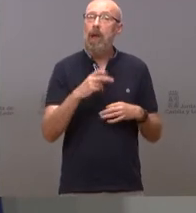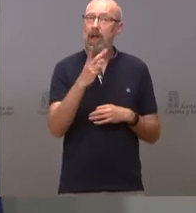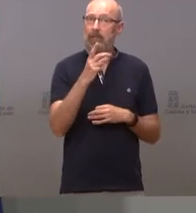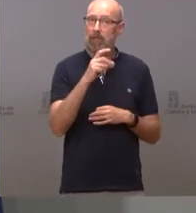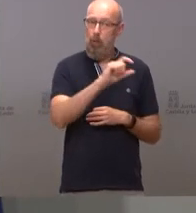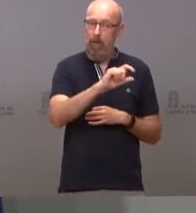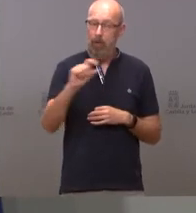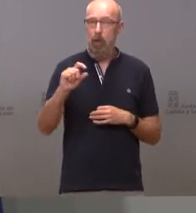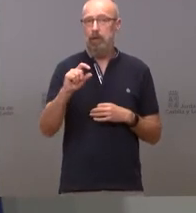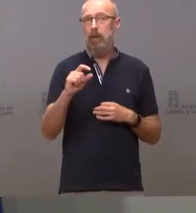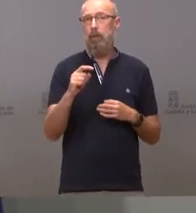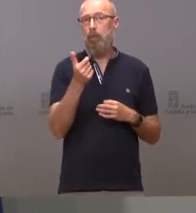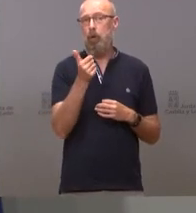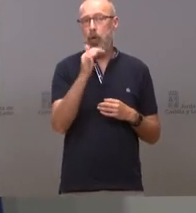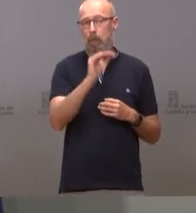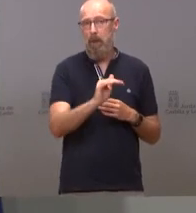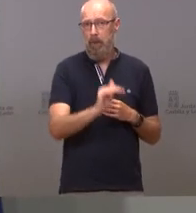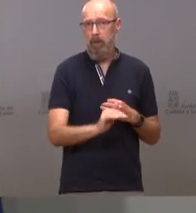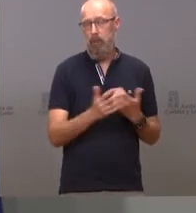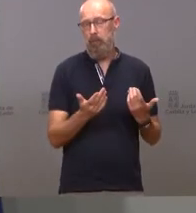a fallar más gente en las segundas y en las primeras